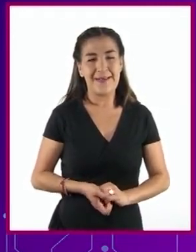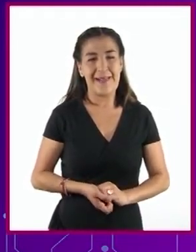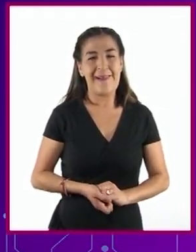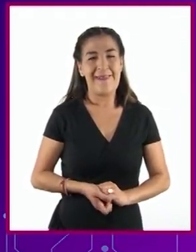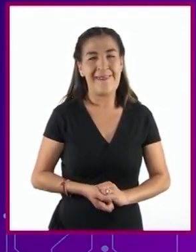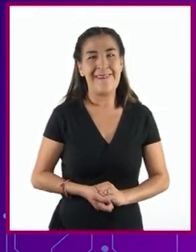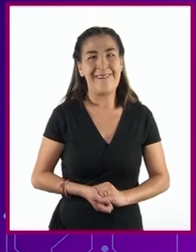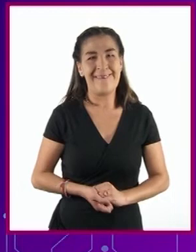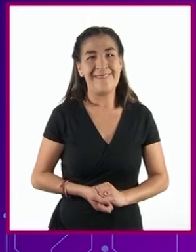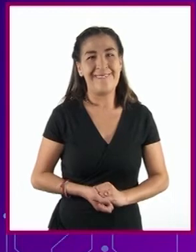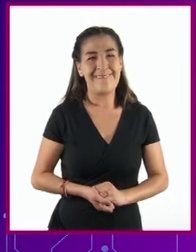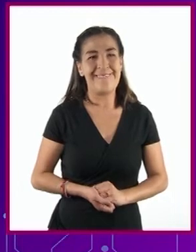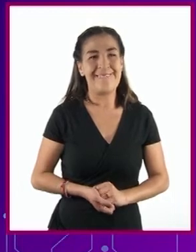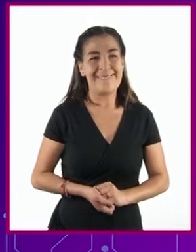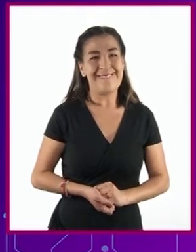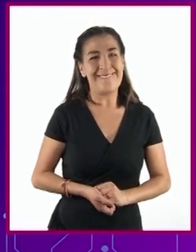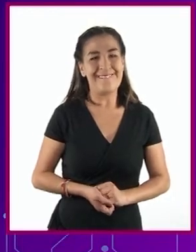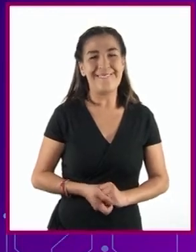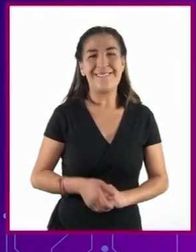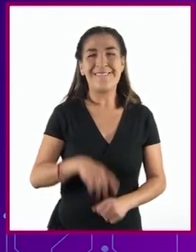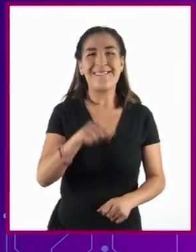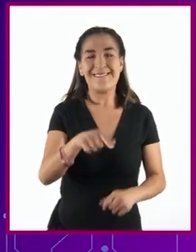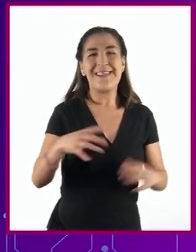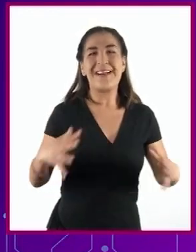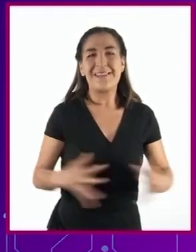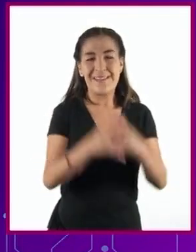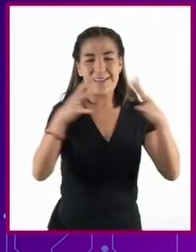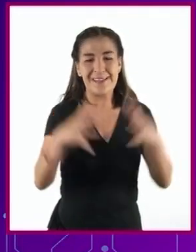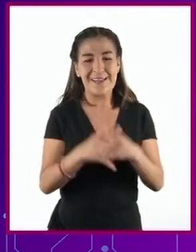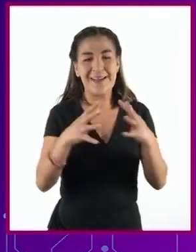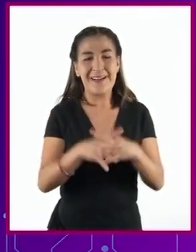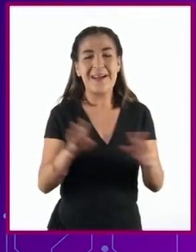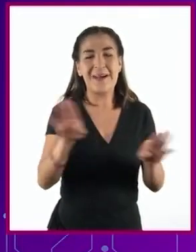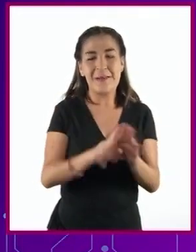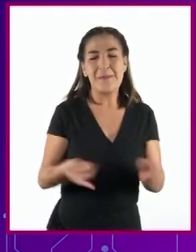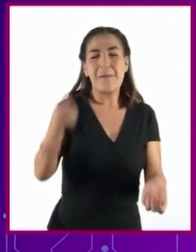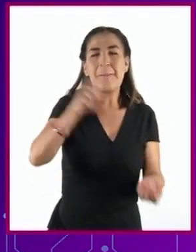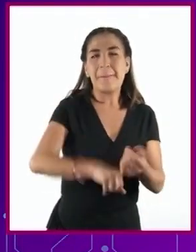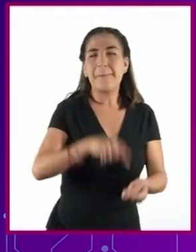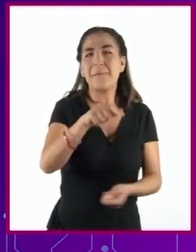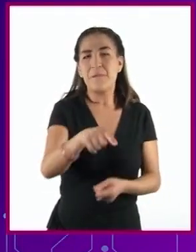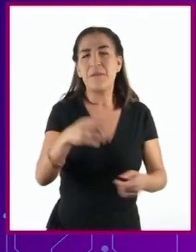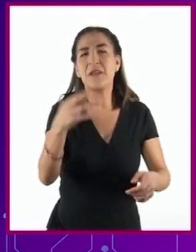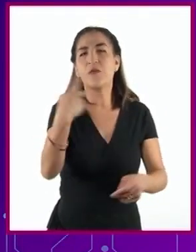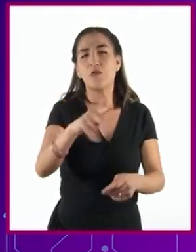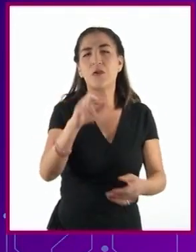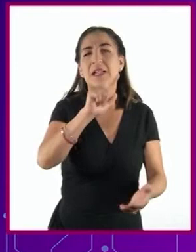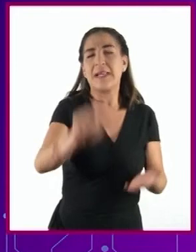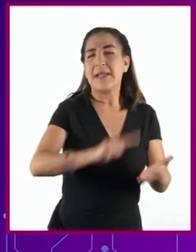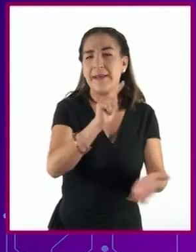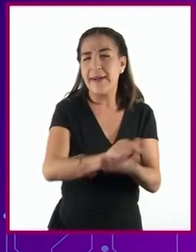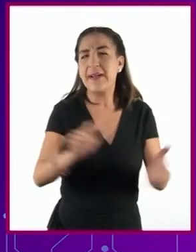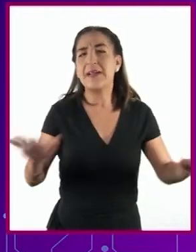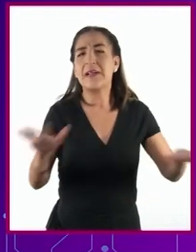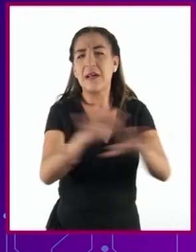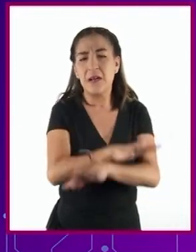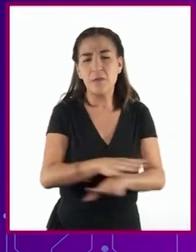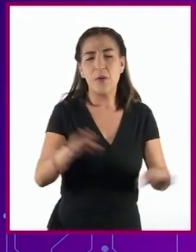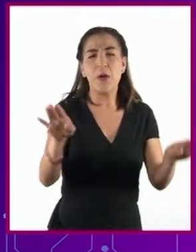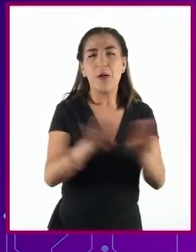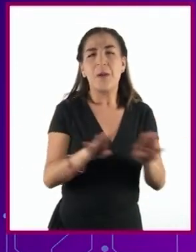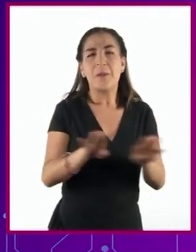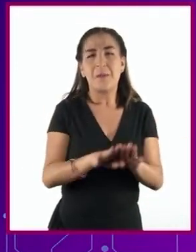debemos a la guerrilla mexicana las reformas políticas que se iniciaron